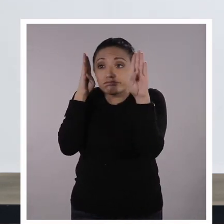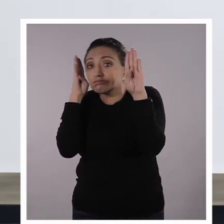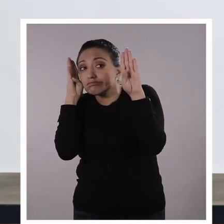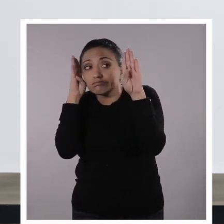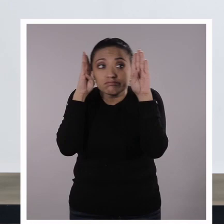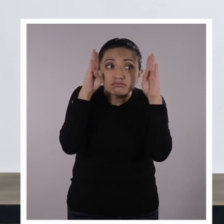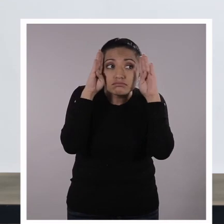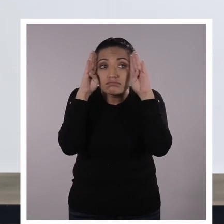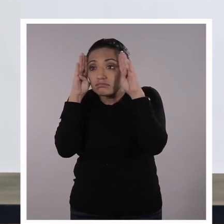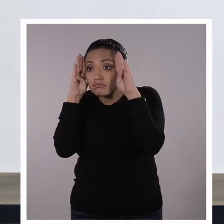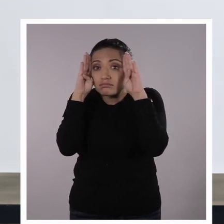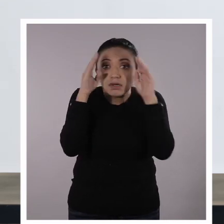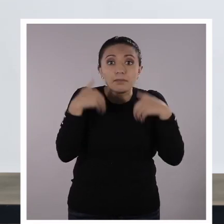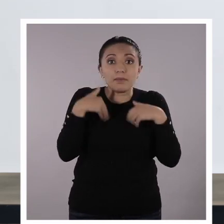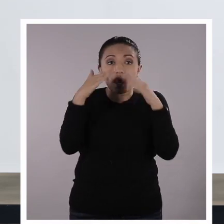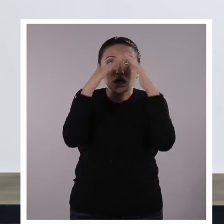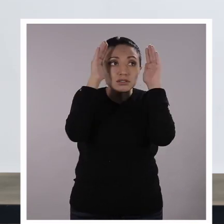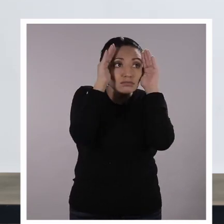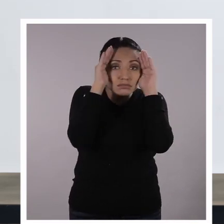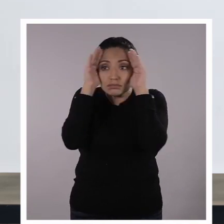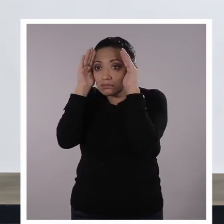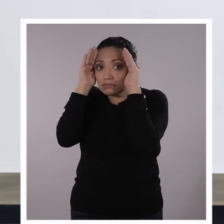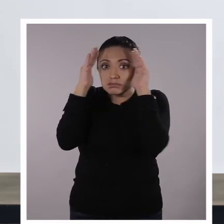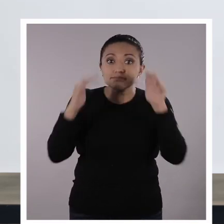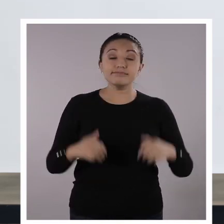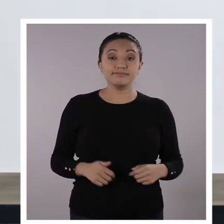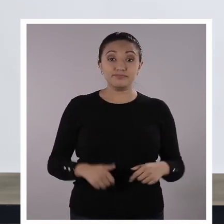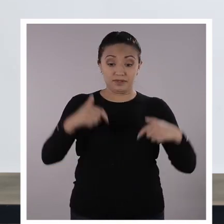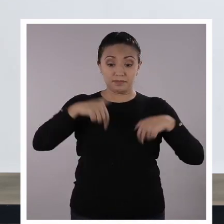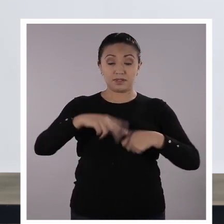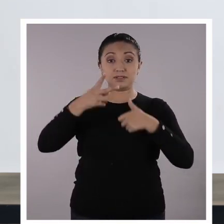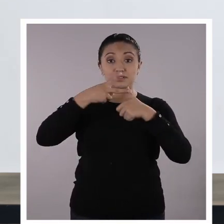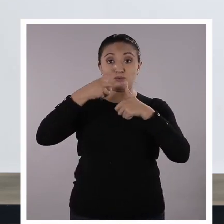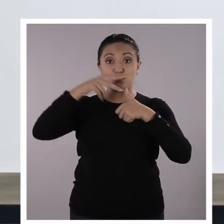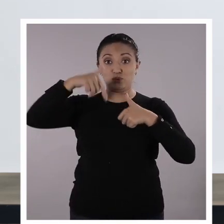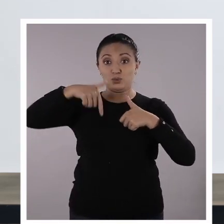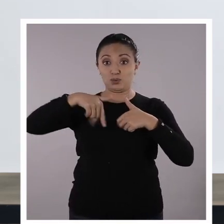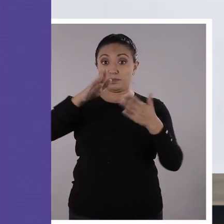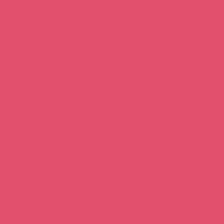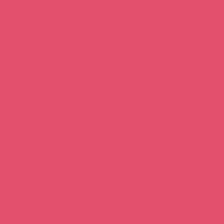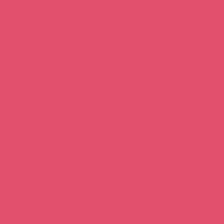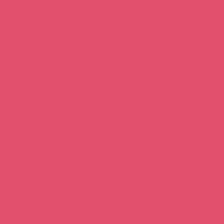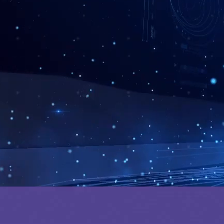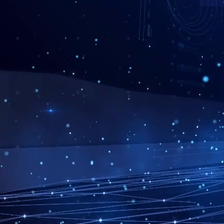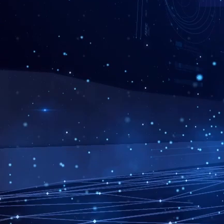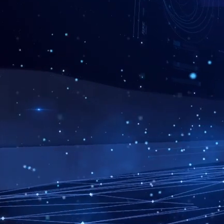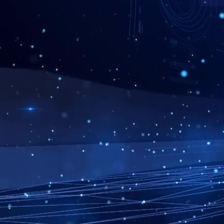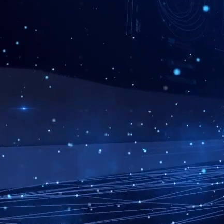mi casa lo que pasa a mi alrededor. Esta es nuestra segunda creación en esta línea de tiempo creativo.